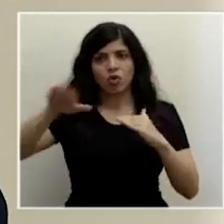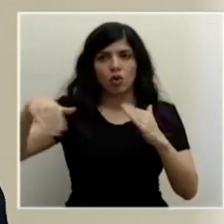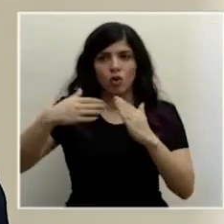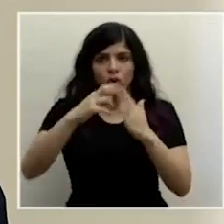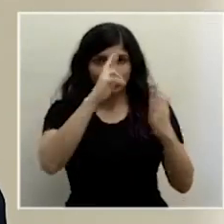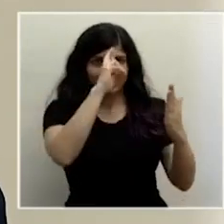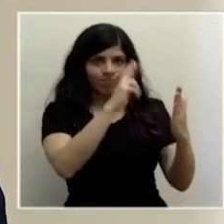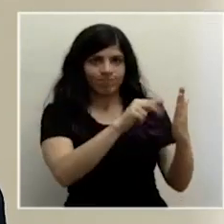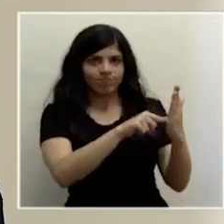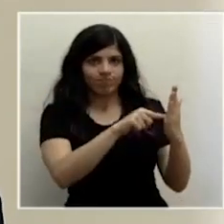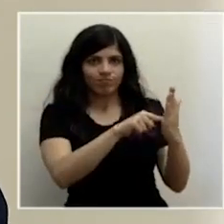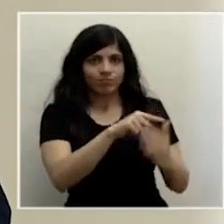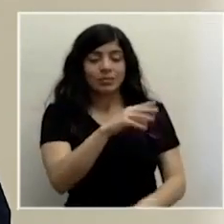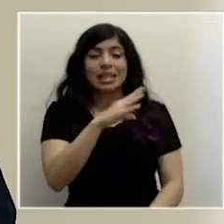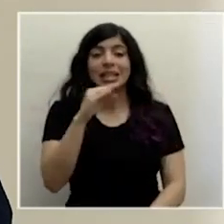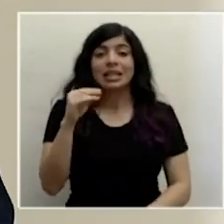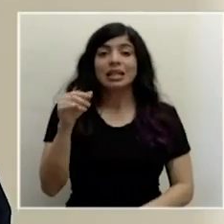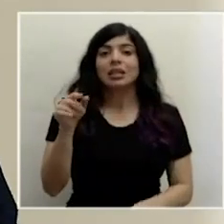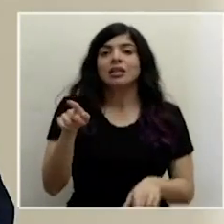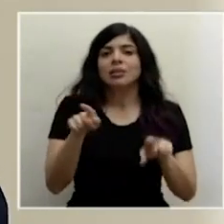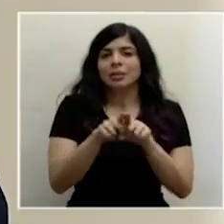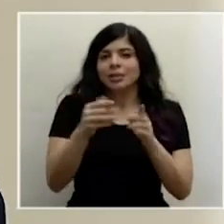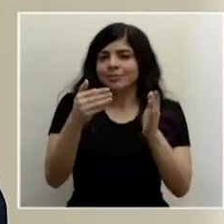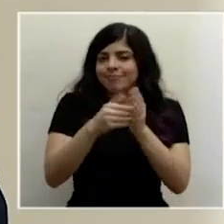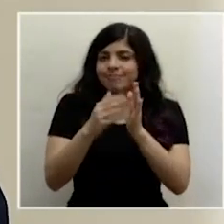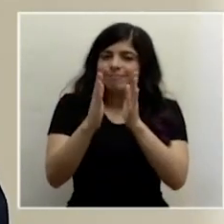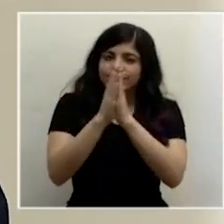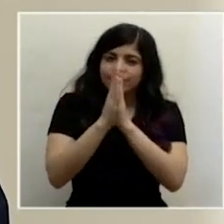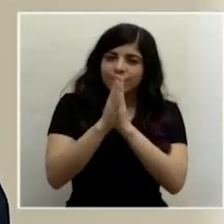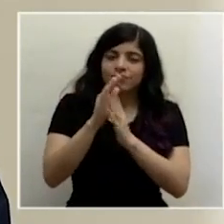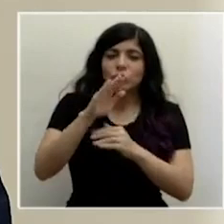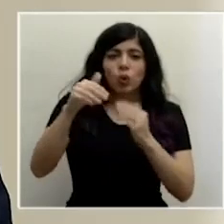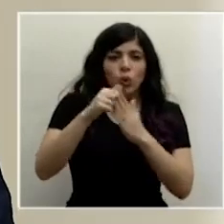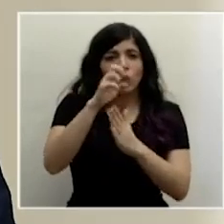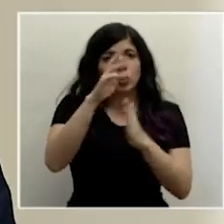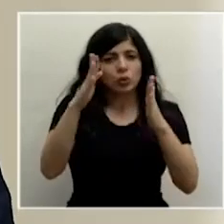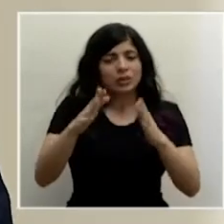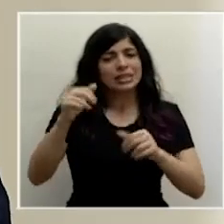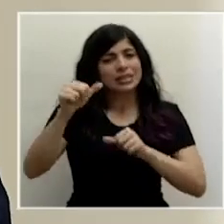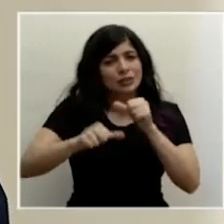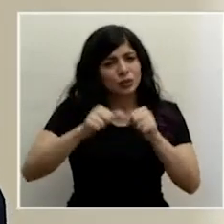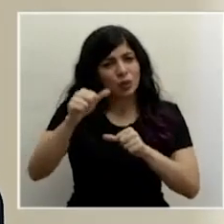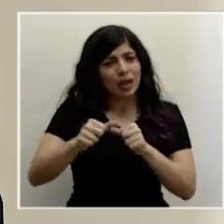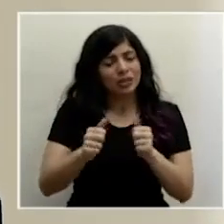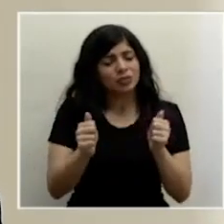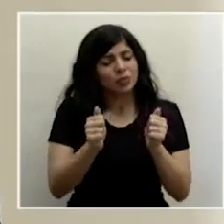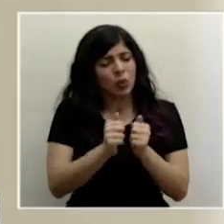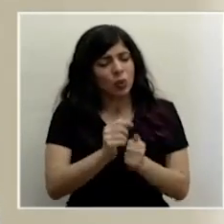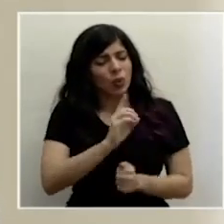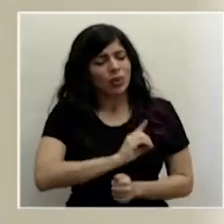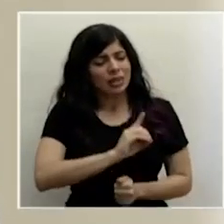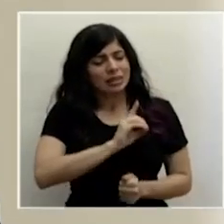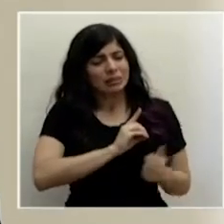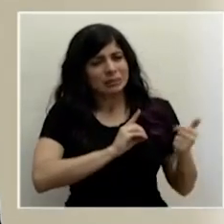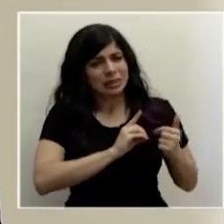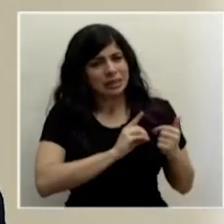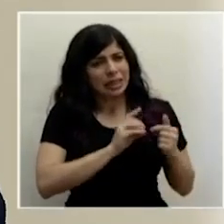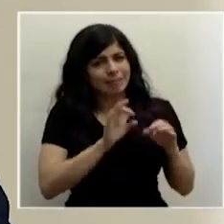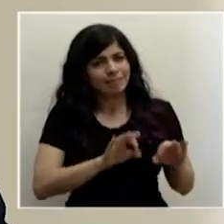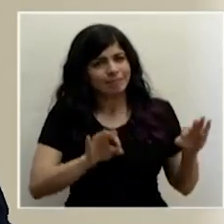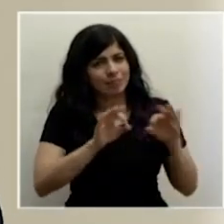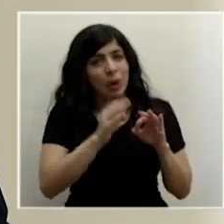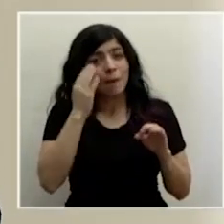y de ahí la necesidad de pedir una vez más el esfuerzo de los costarricenses de que seamos muy disciplinados en esto porque